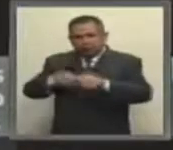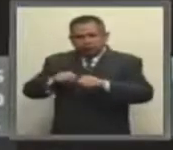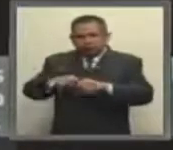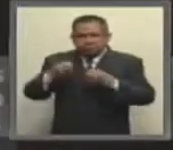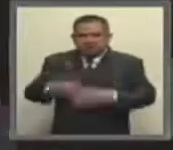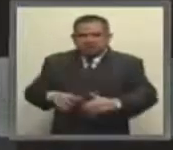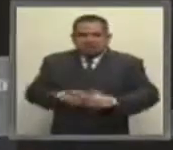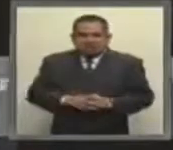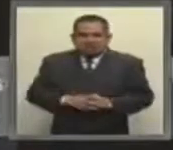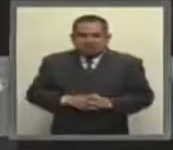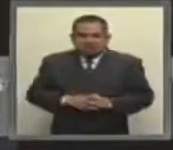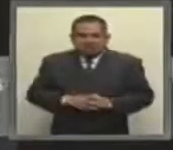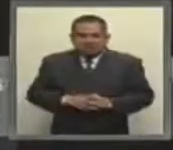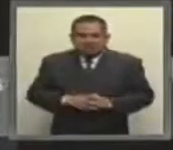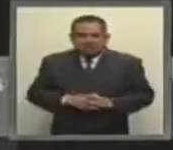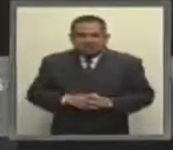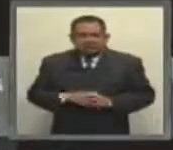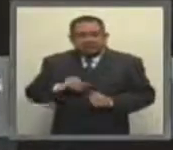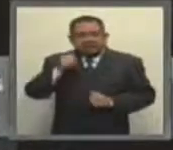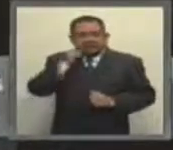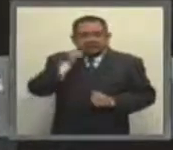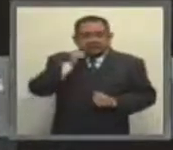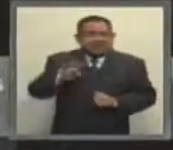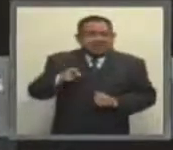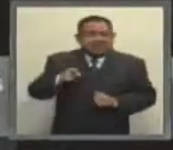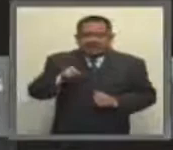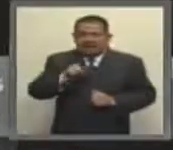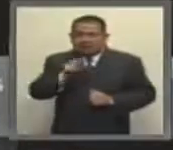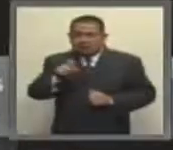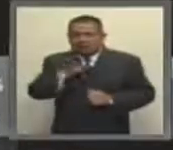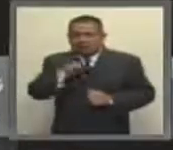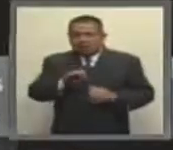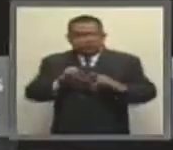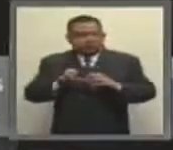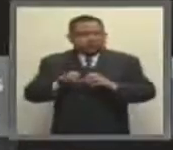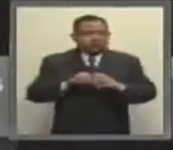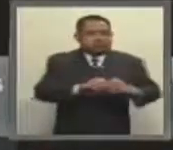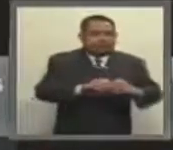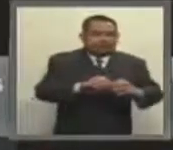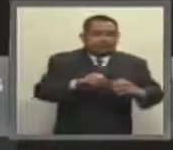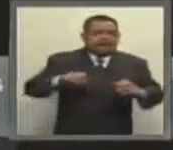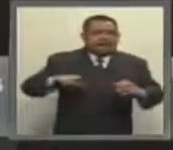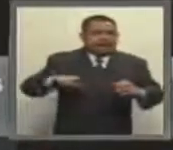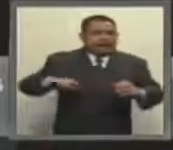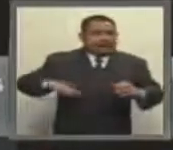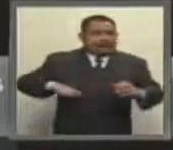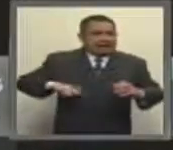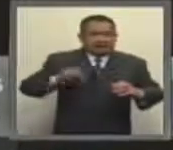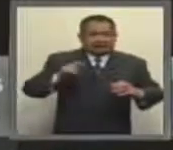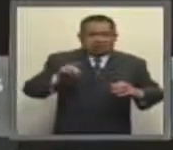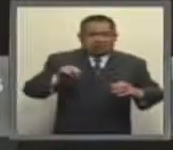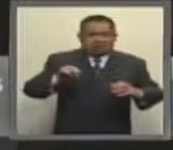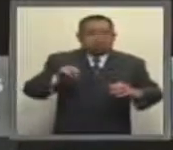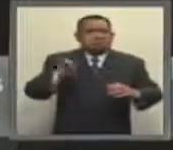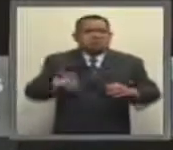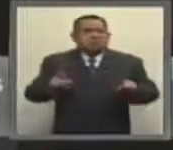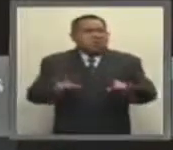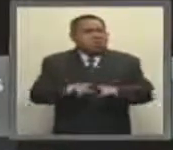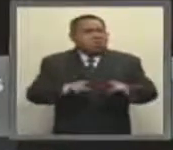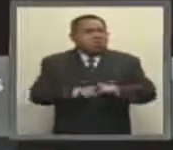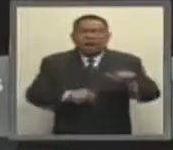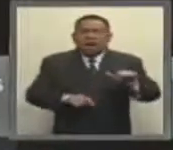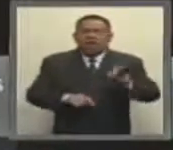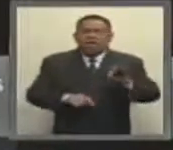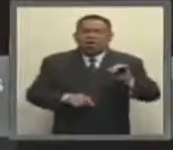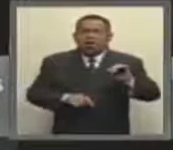podrá ser 100% de propiedad estatal, pero será igual que el resto de las AFORES,